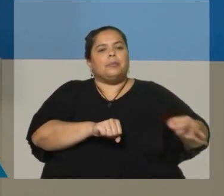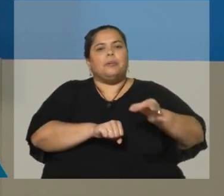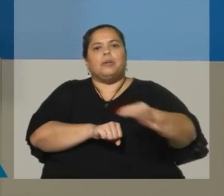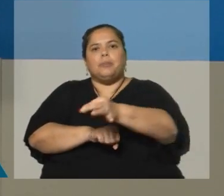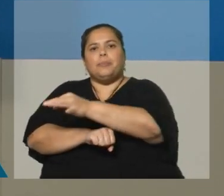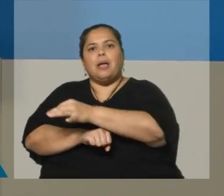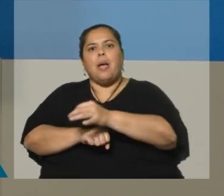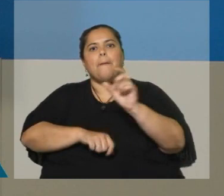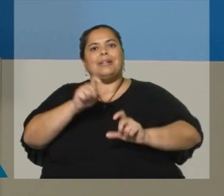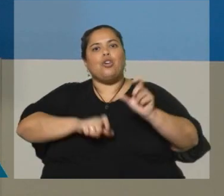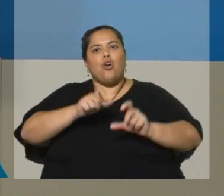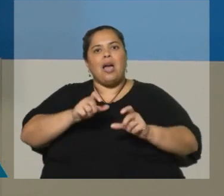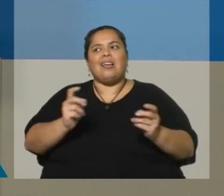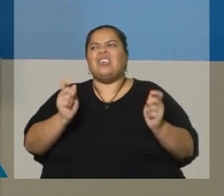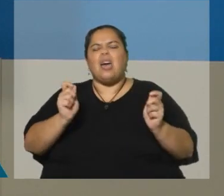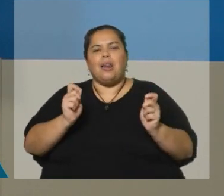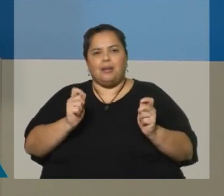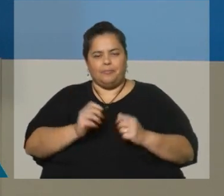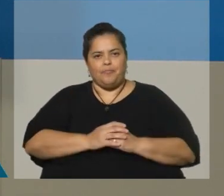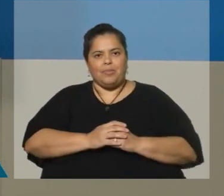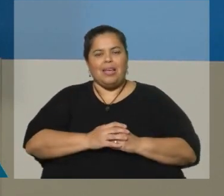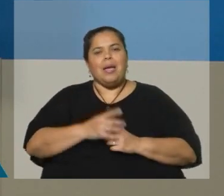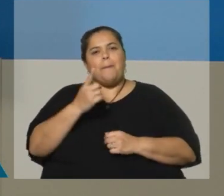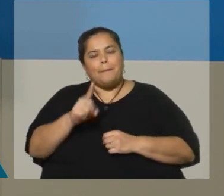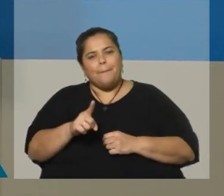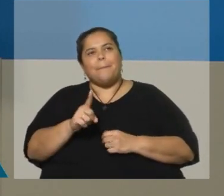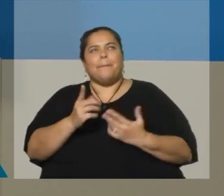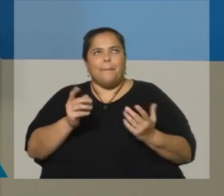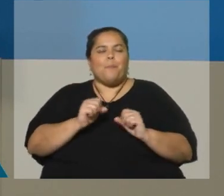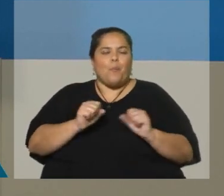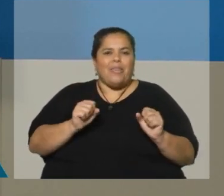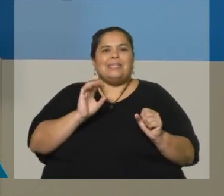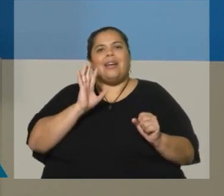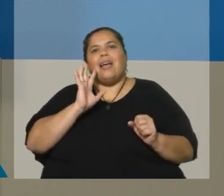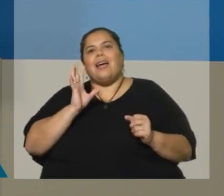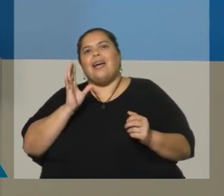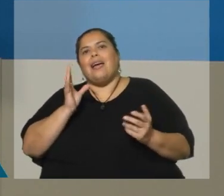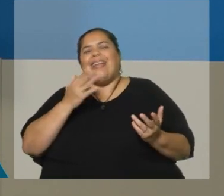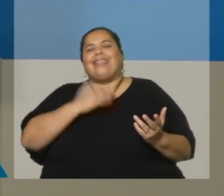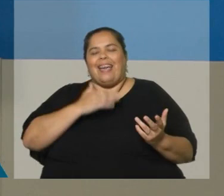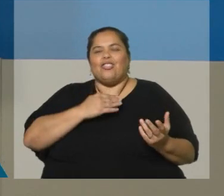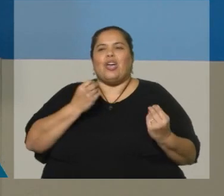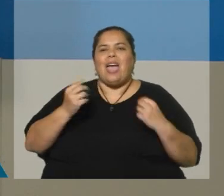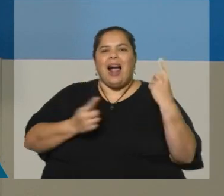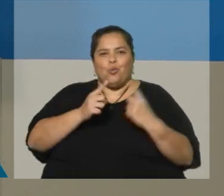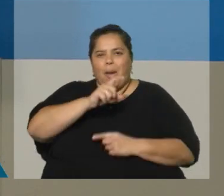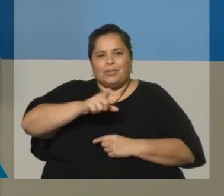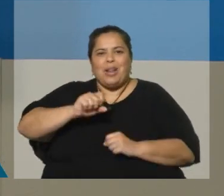que a veces la palabra jefe o jefa de hogar puede inducir a que queremos determinar una especie de